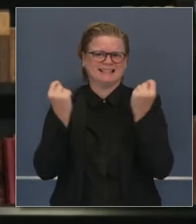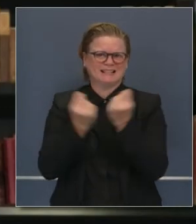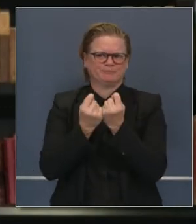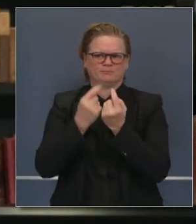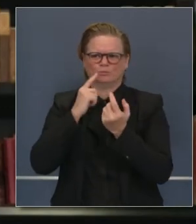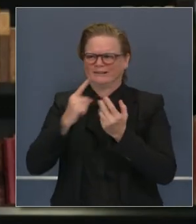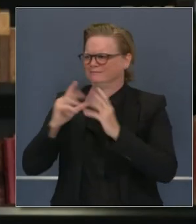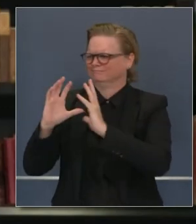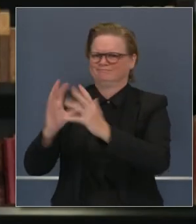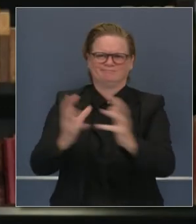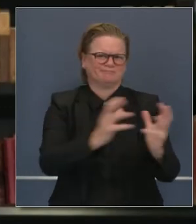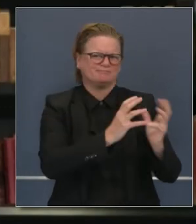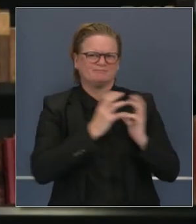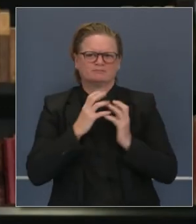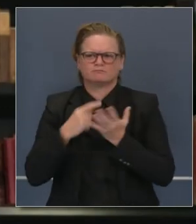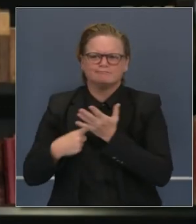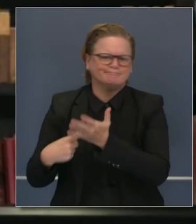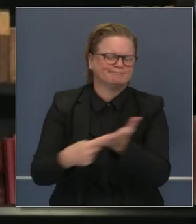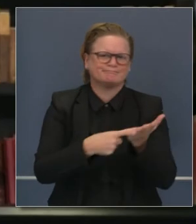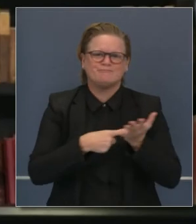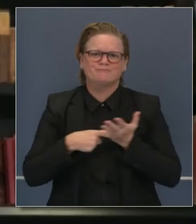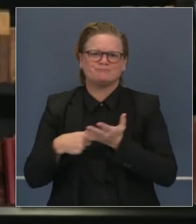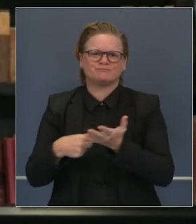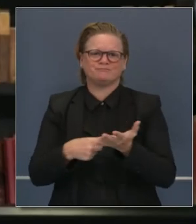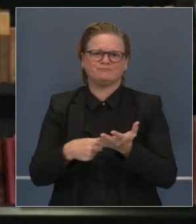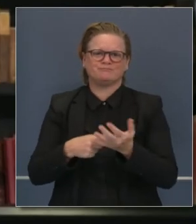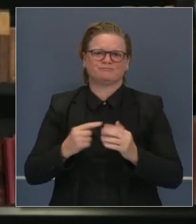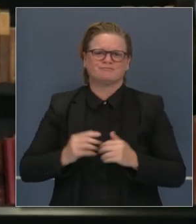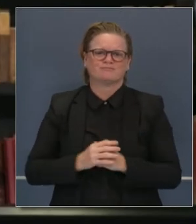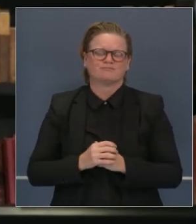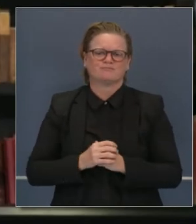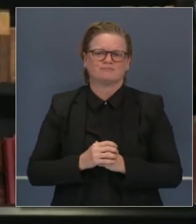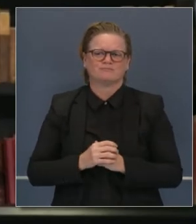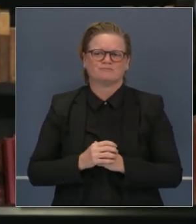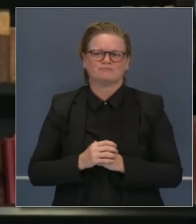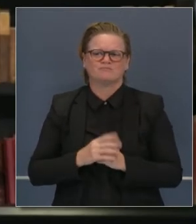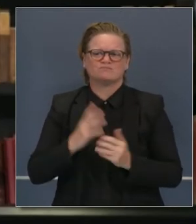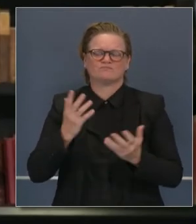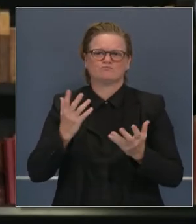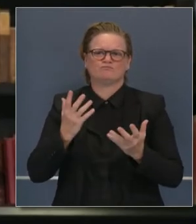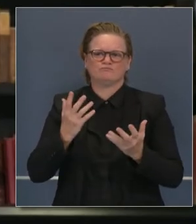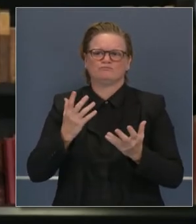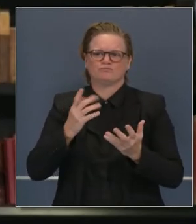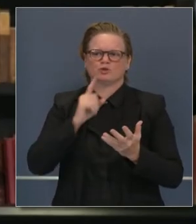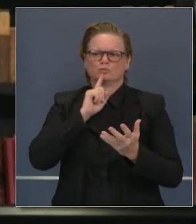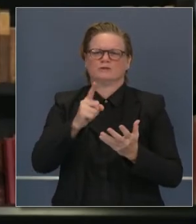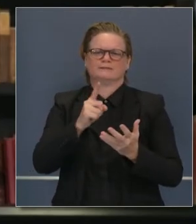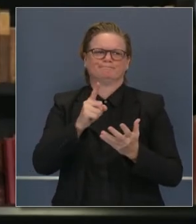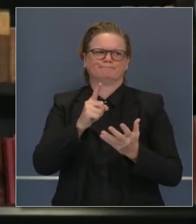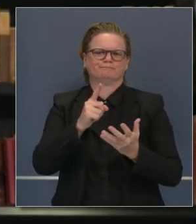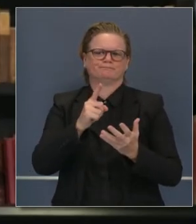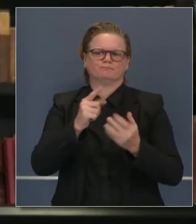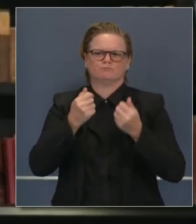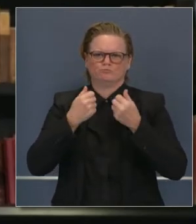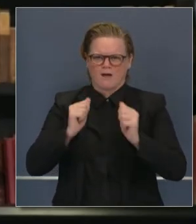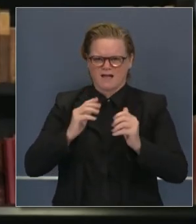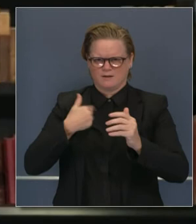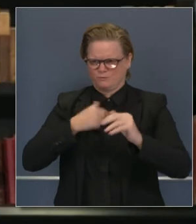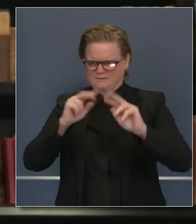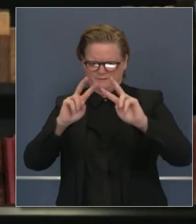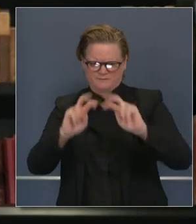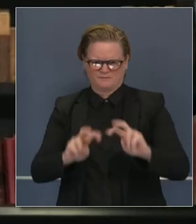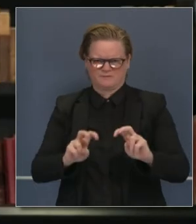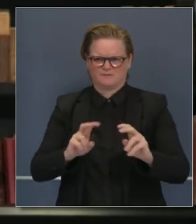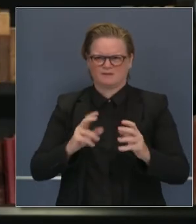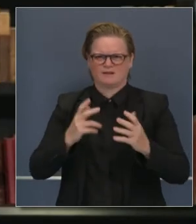respuestas, no reacciones emotivas o prácticas en el pasado, sino para tener una